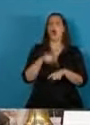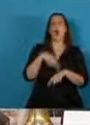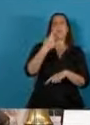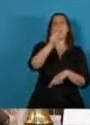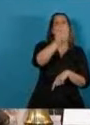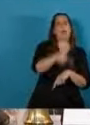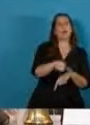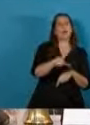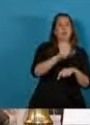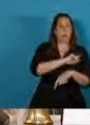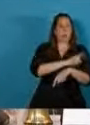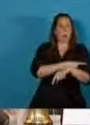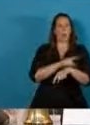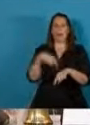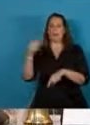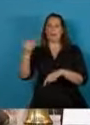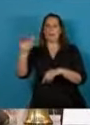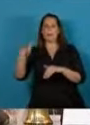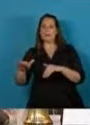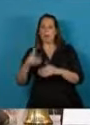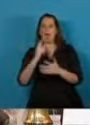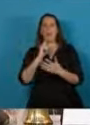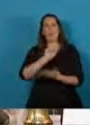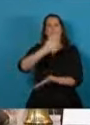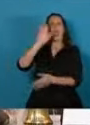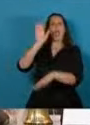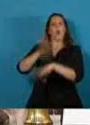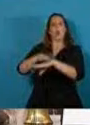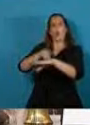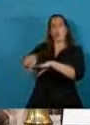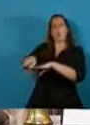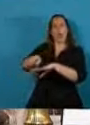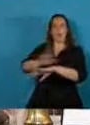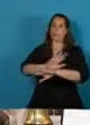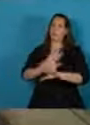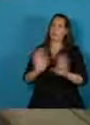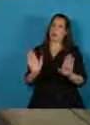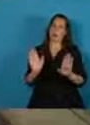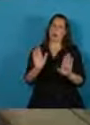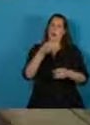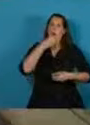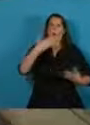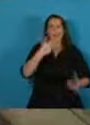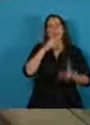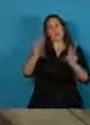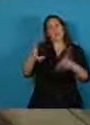si no existe debido proceso y condena judicial firme.